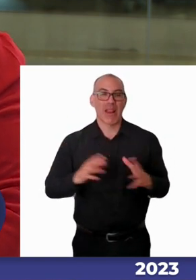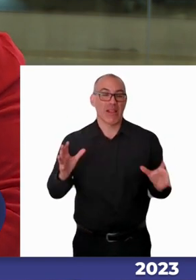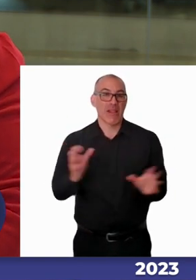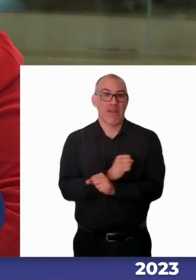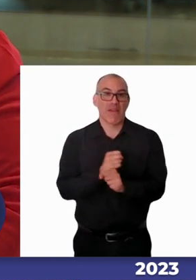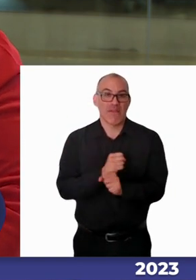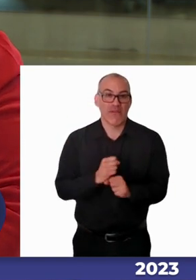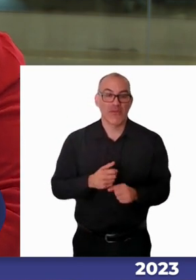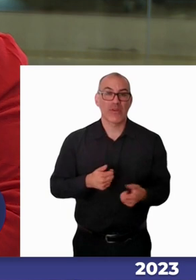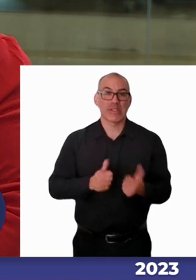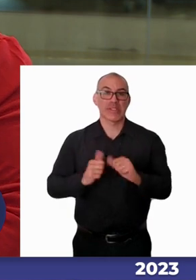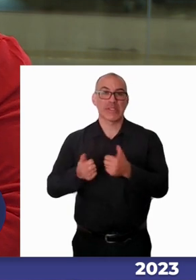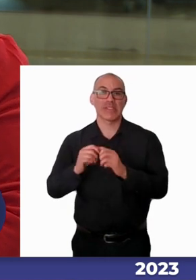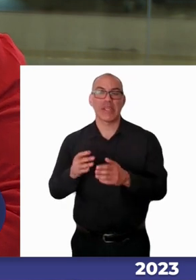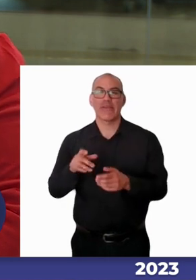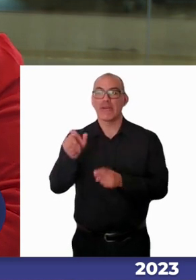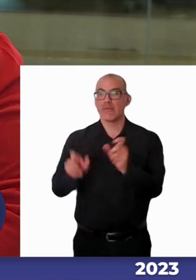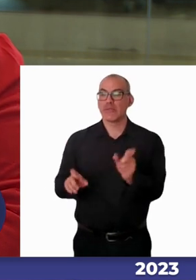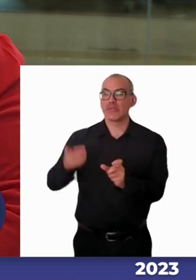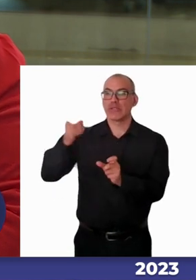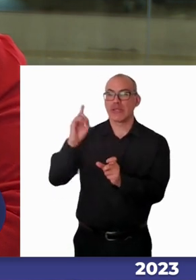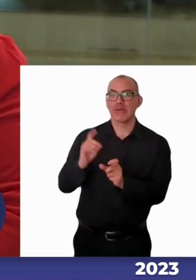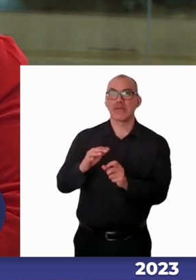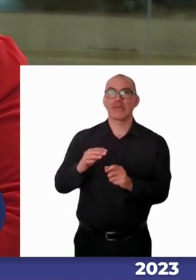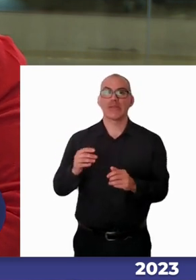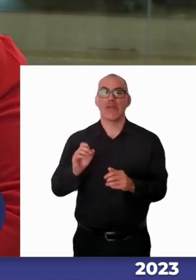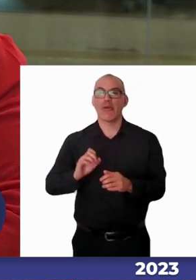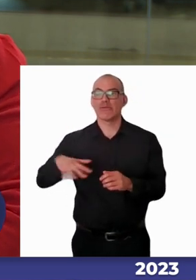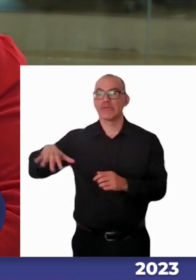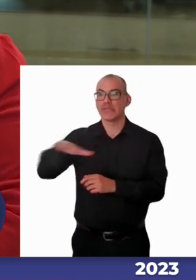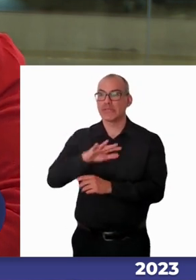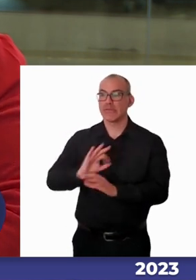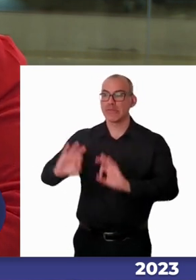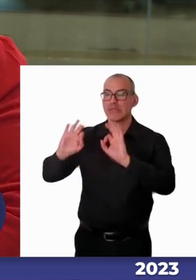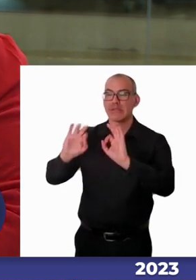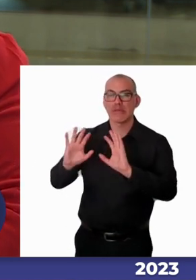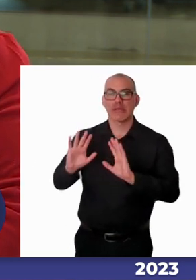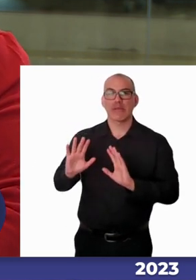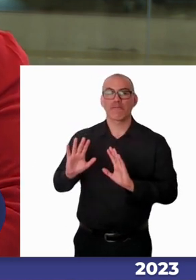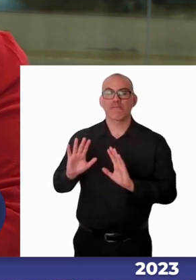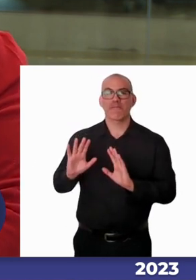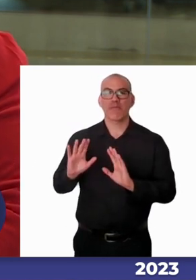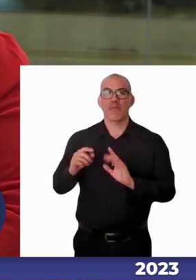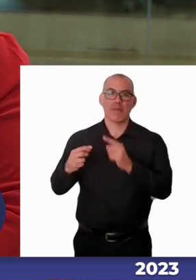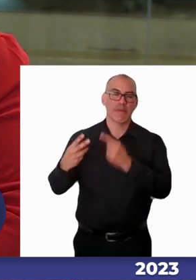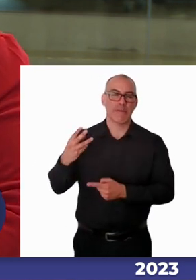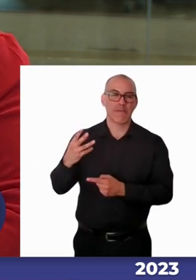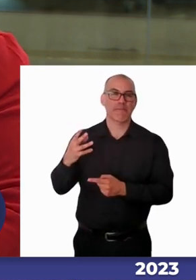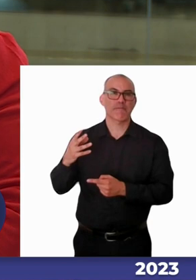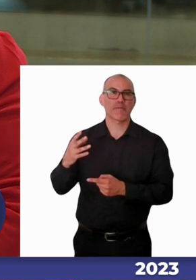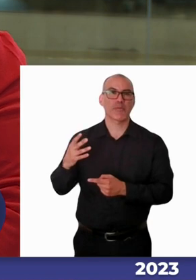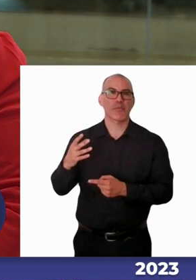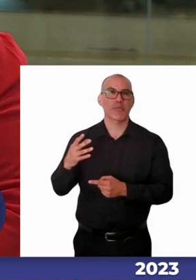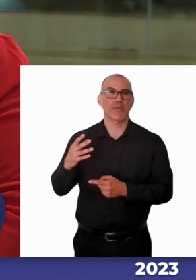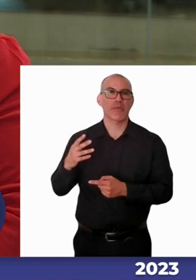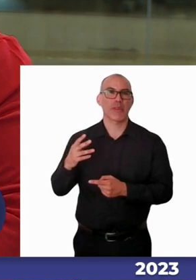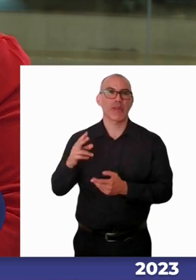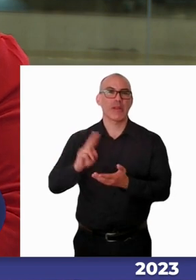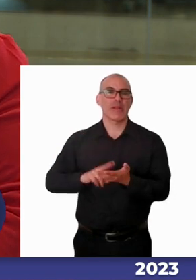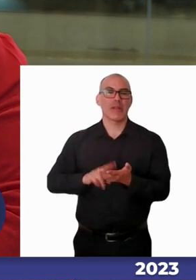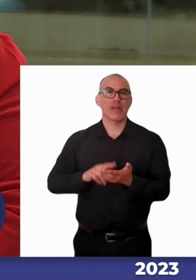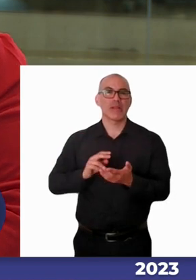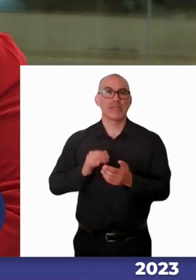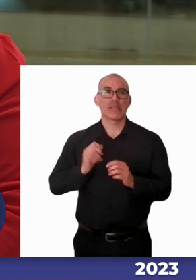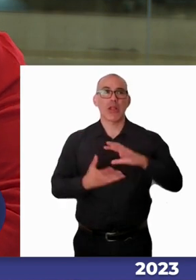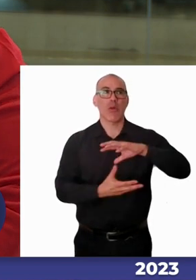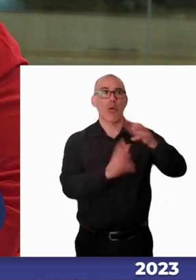tener discapacidad, el tener tus situaciones particulares, entre otras cosas, entras a un mundo donde te enfrentas nuevamente